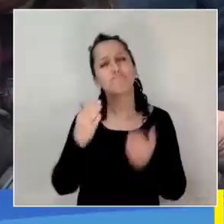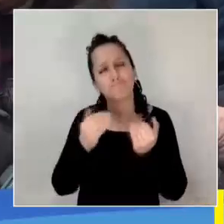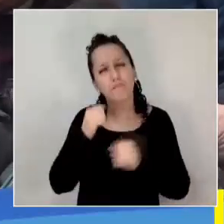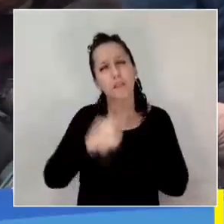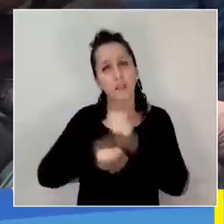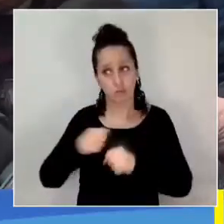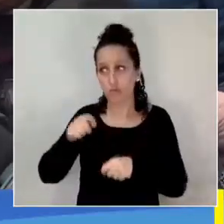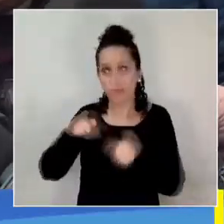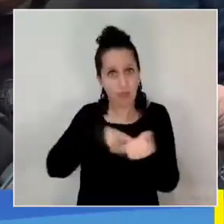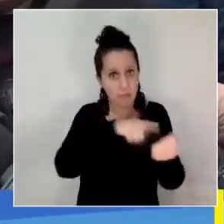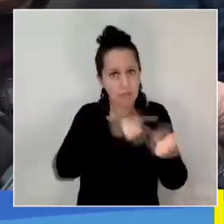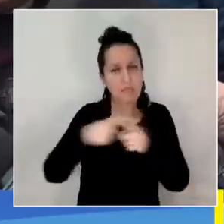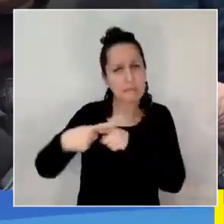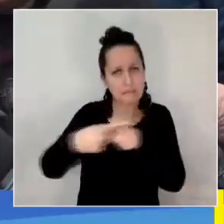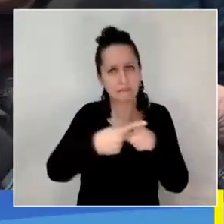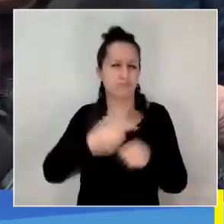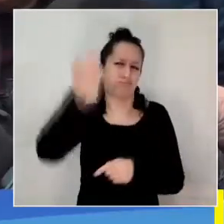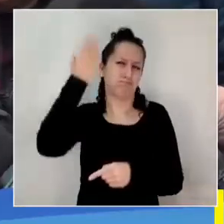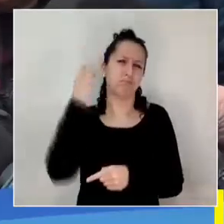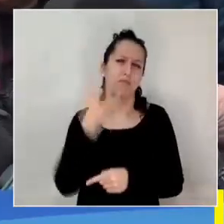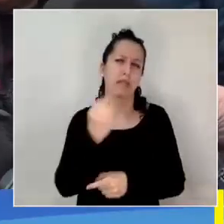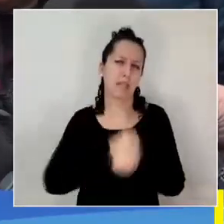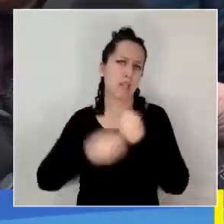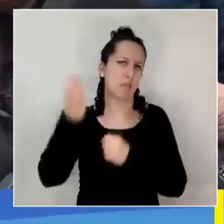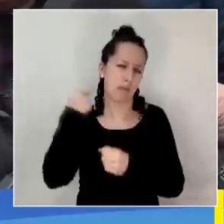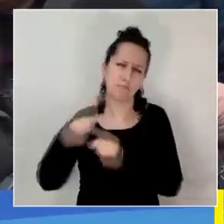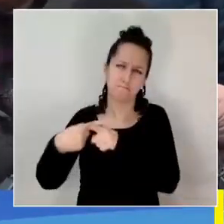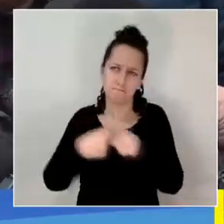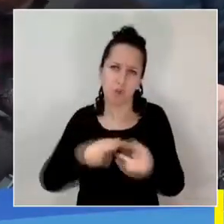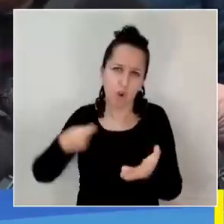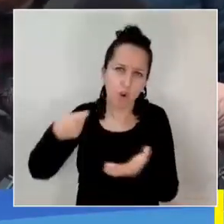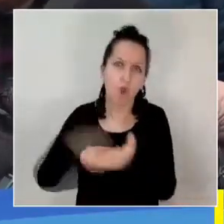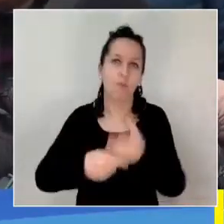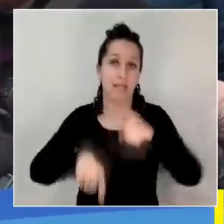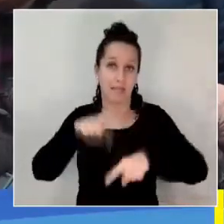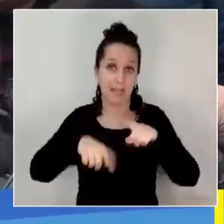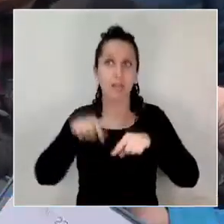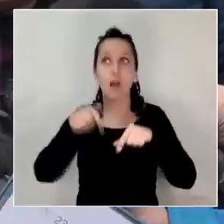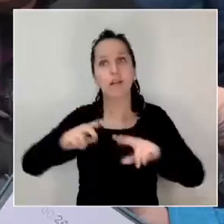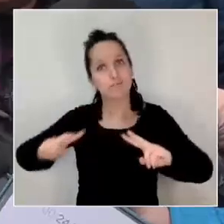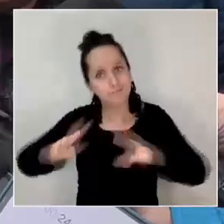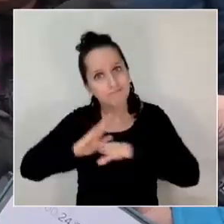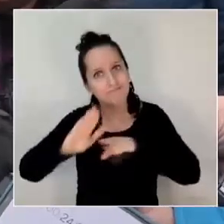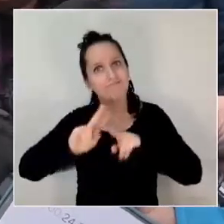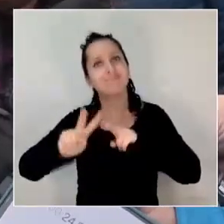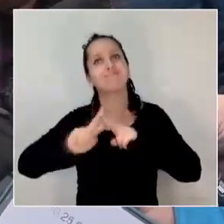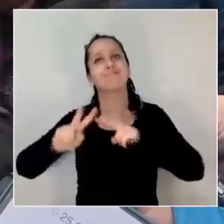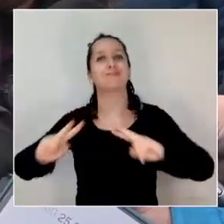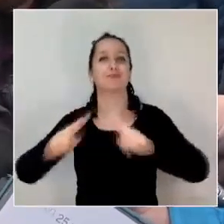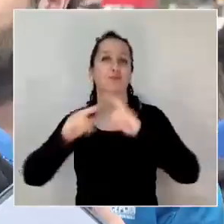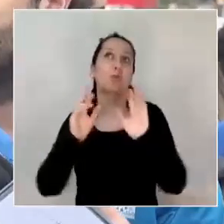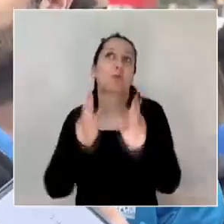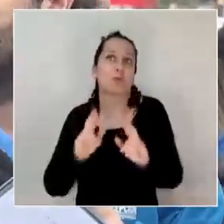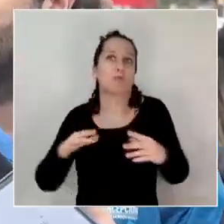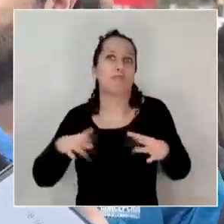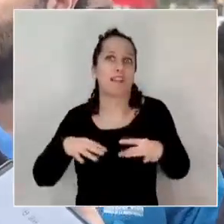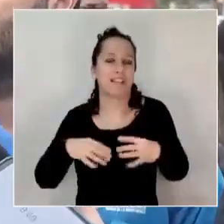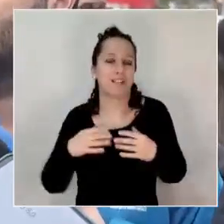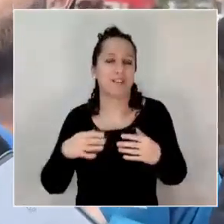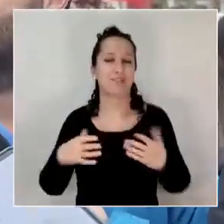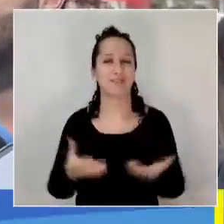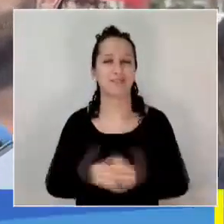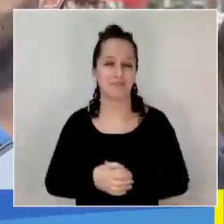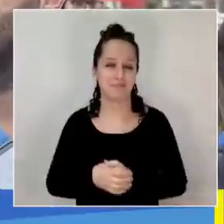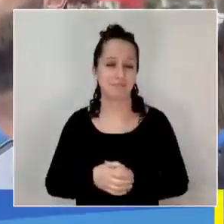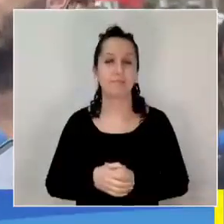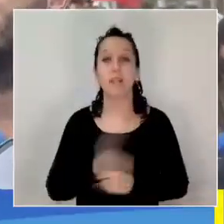también por muchas familias hace más de 30 años, y hoy día podemos ver este logro acá en esta ceremonia. Estamos felices, contentos. 155